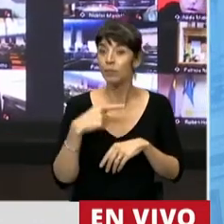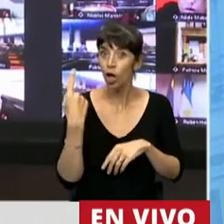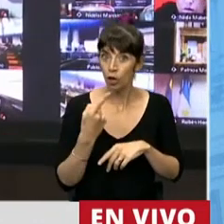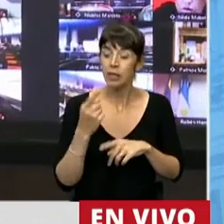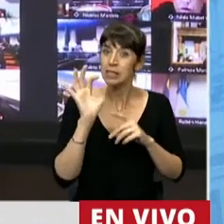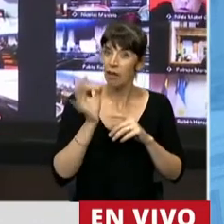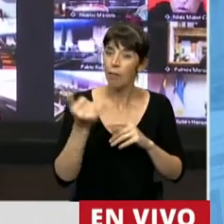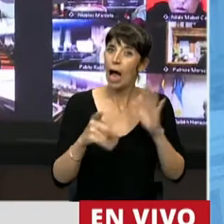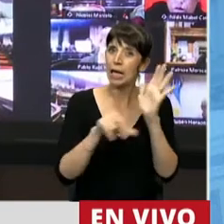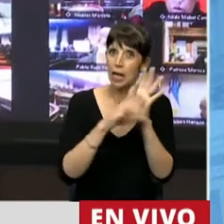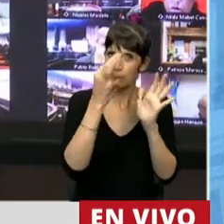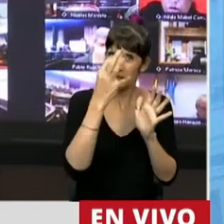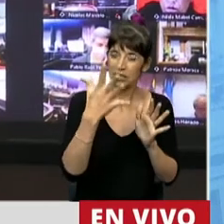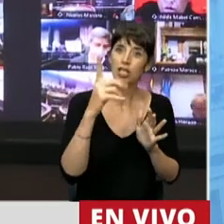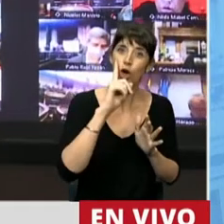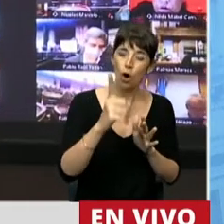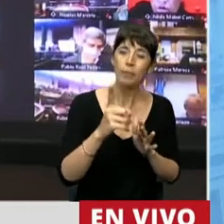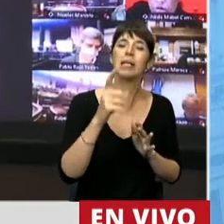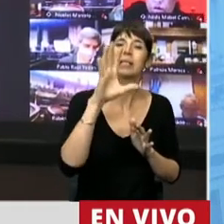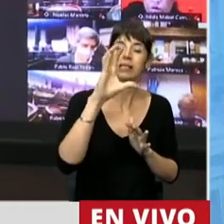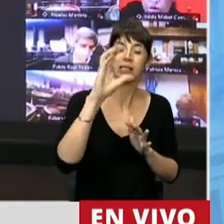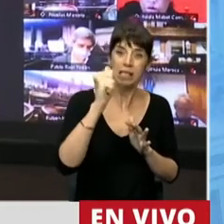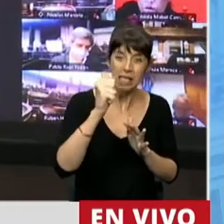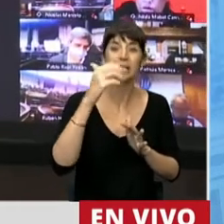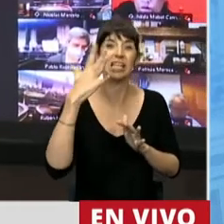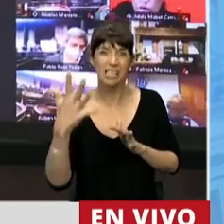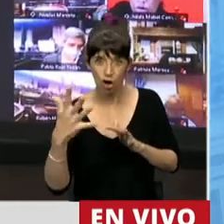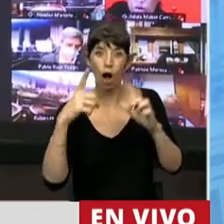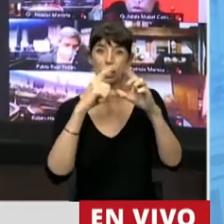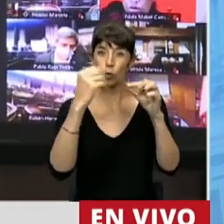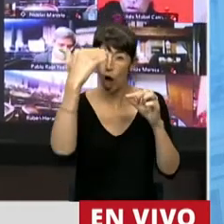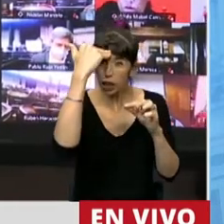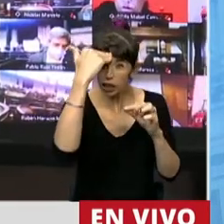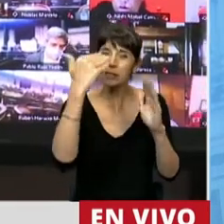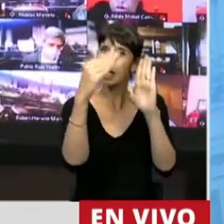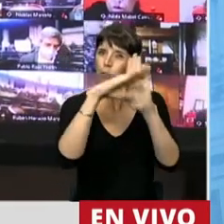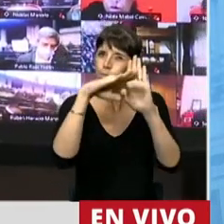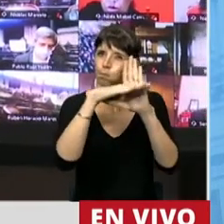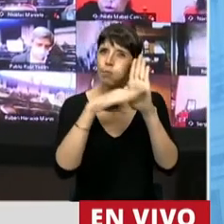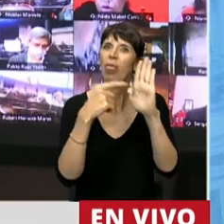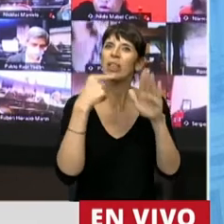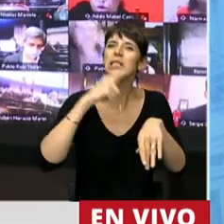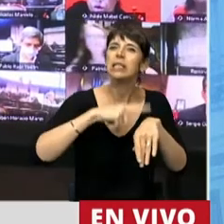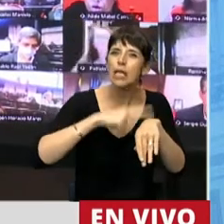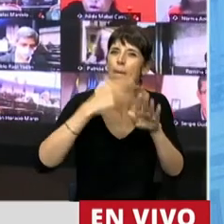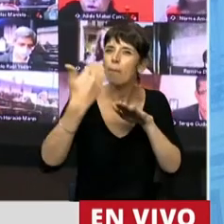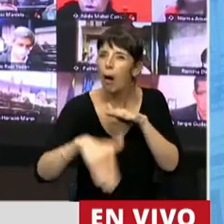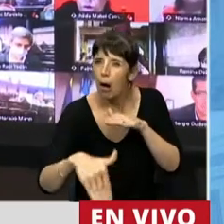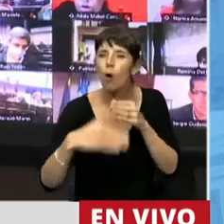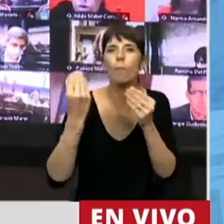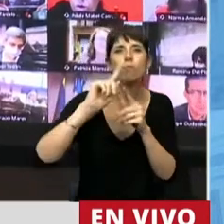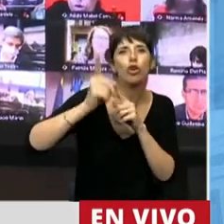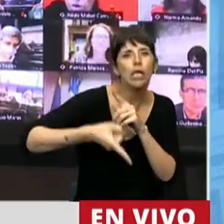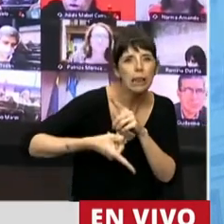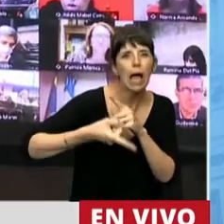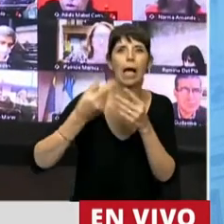ley 25.065, el artículo 15, que establece los plazos y los porcentajes para la